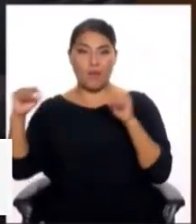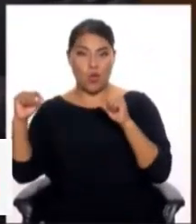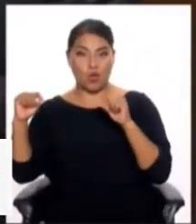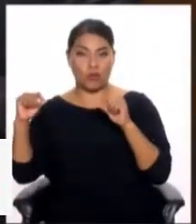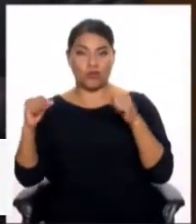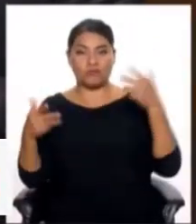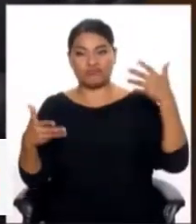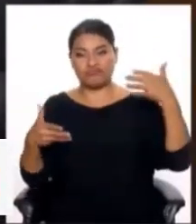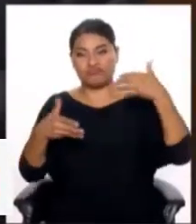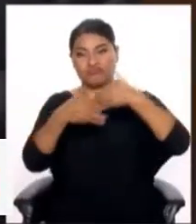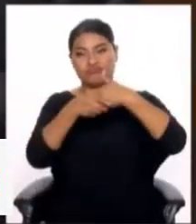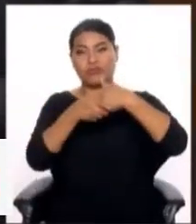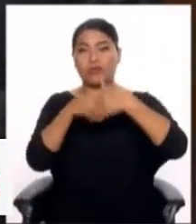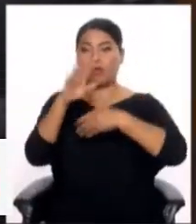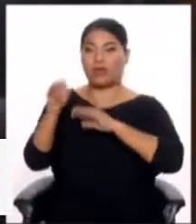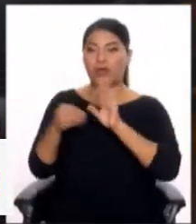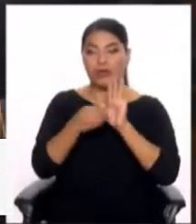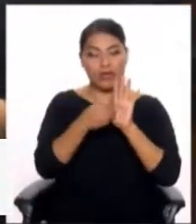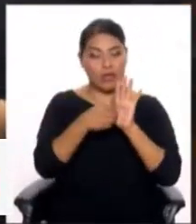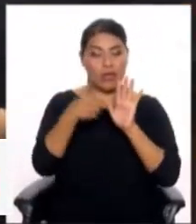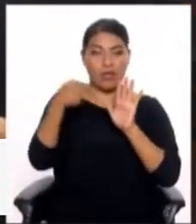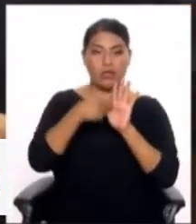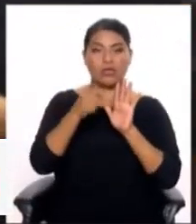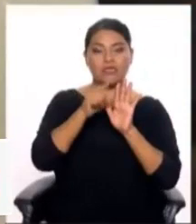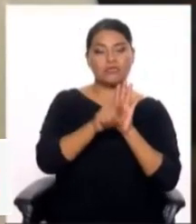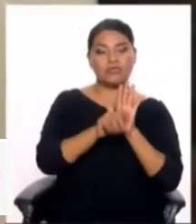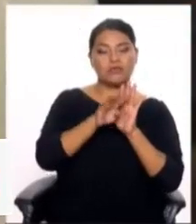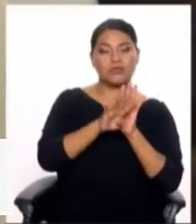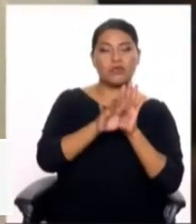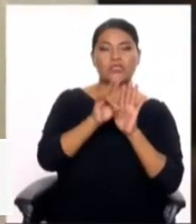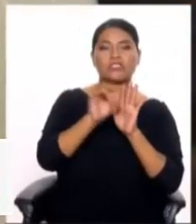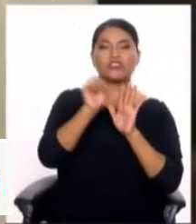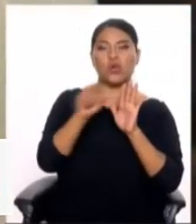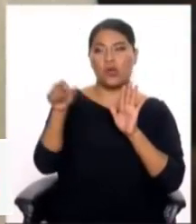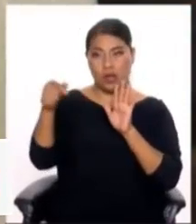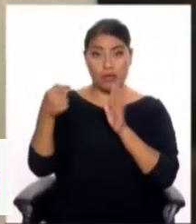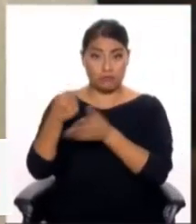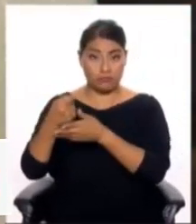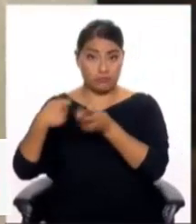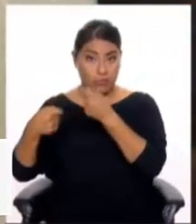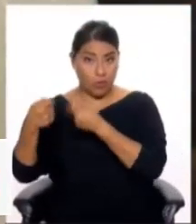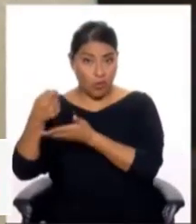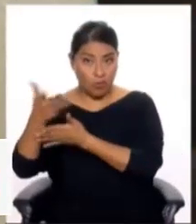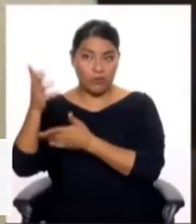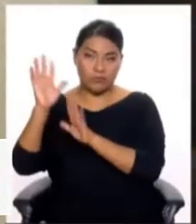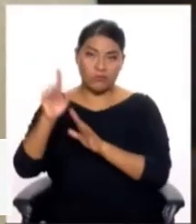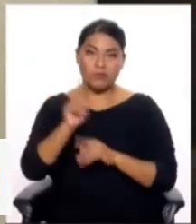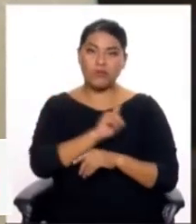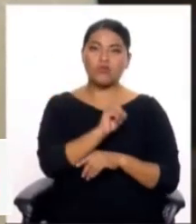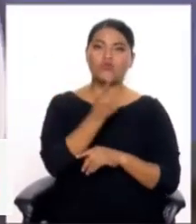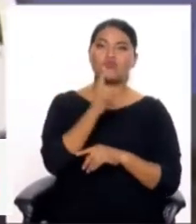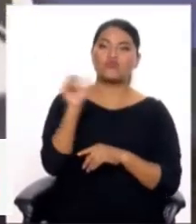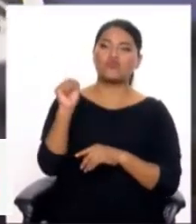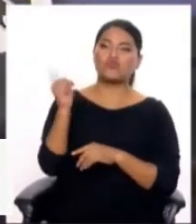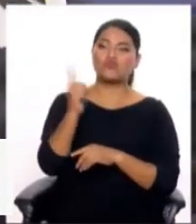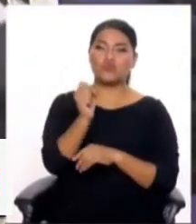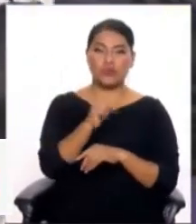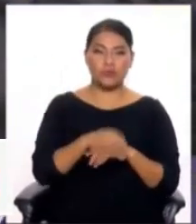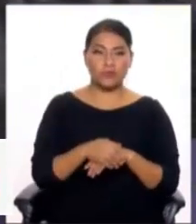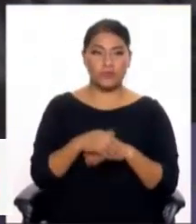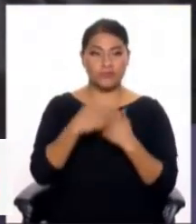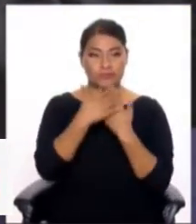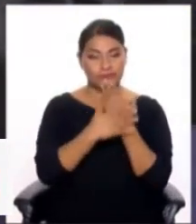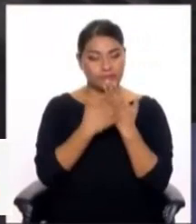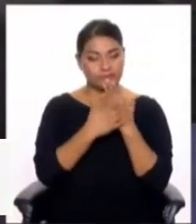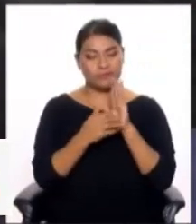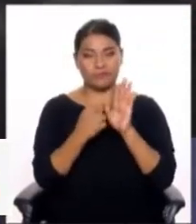en la tienda virtual del banco se vende a 147 soles y tiene detalles de ambos países. En la parte